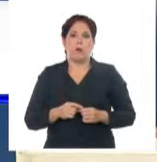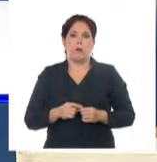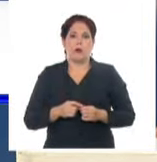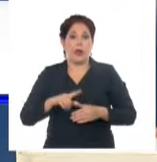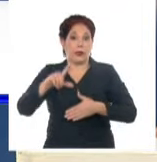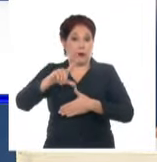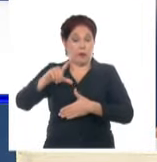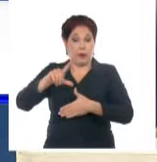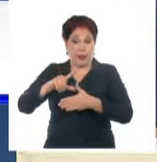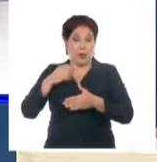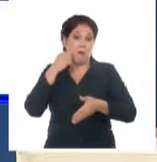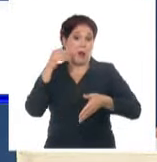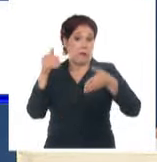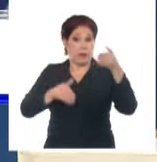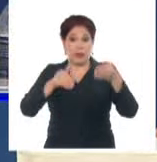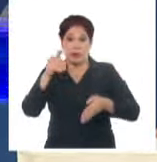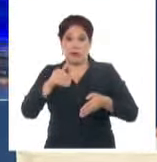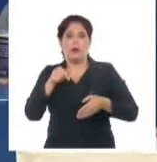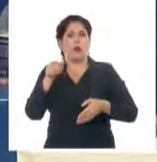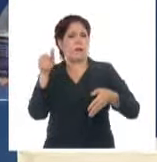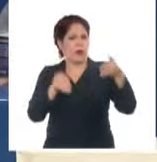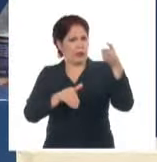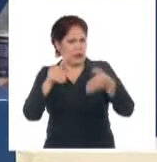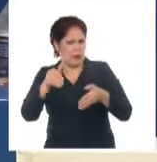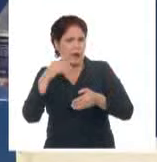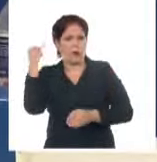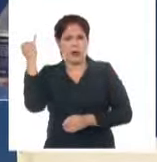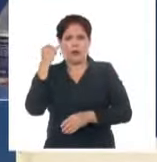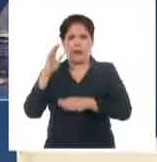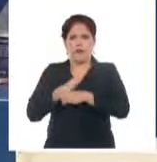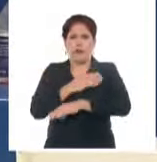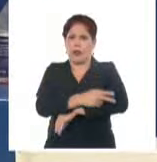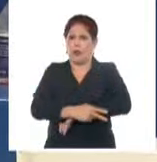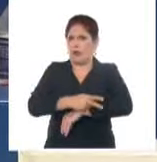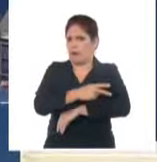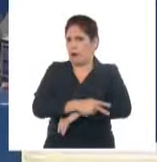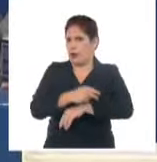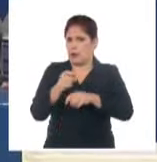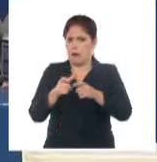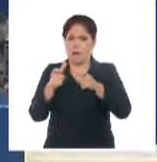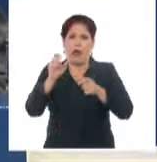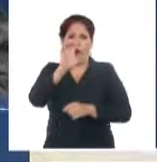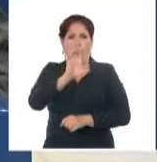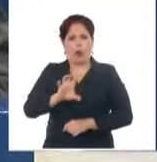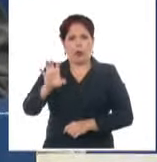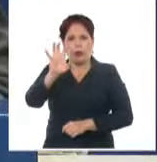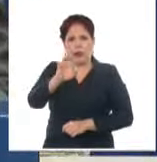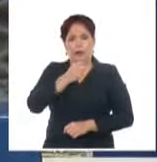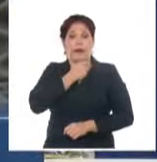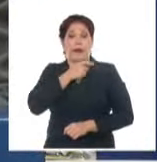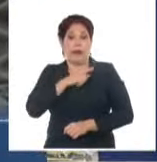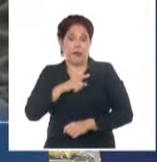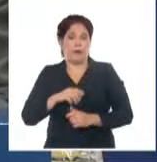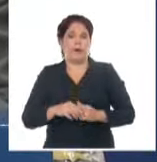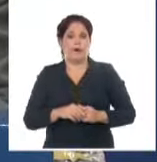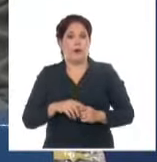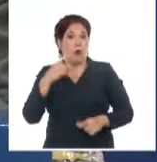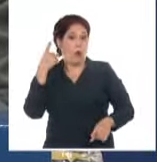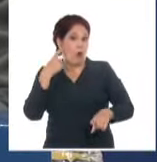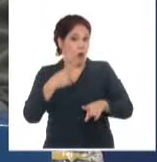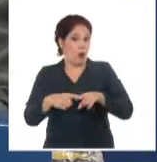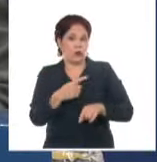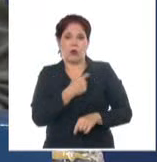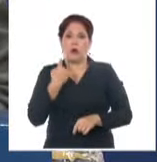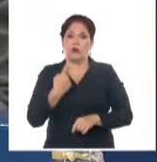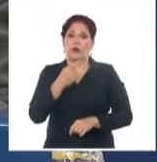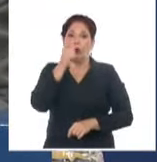es muy amplia, pero tenemos participantes internacionales de prácticamente todos los continentes. Y además hemos llegado a